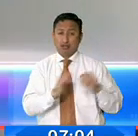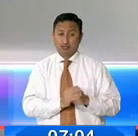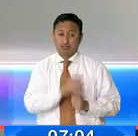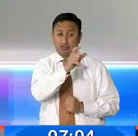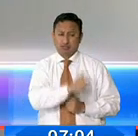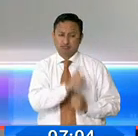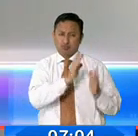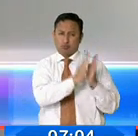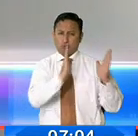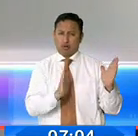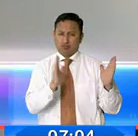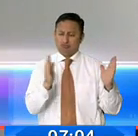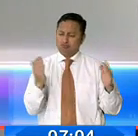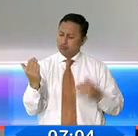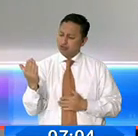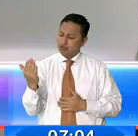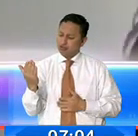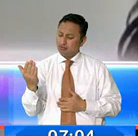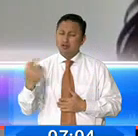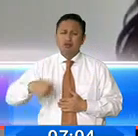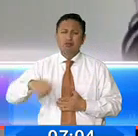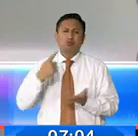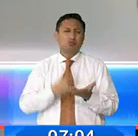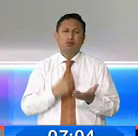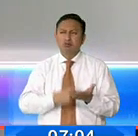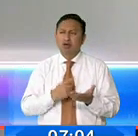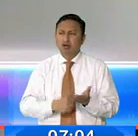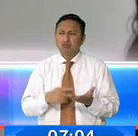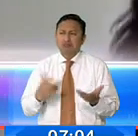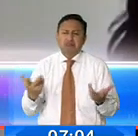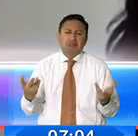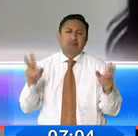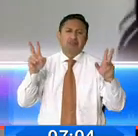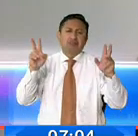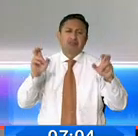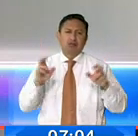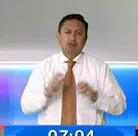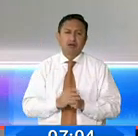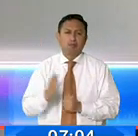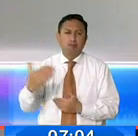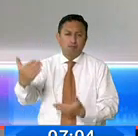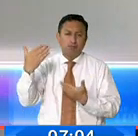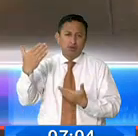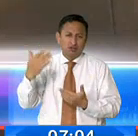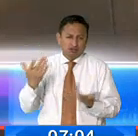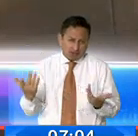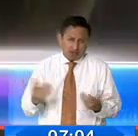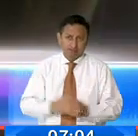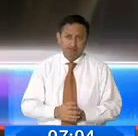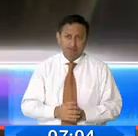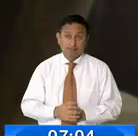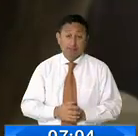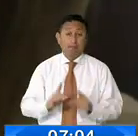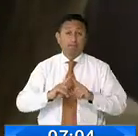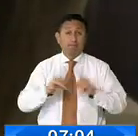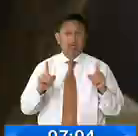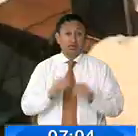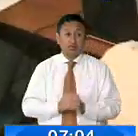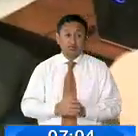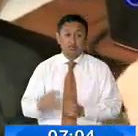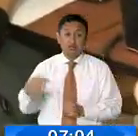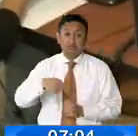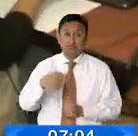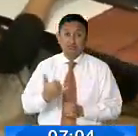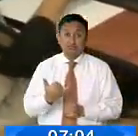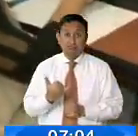imagen que por discusiones de carácter político ideológico. Sin embargo, la inteligencia